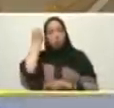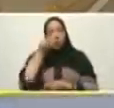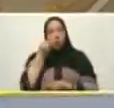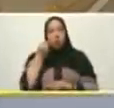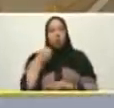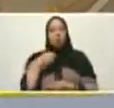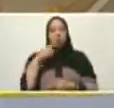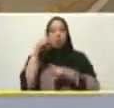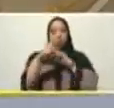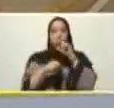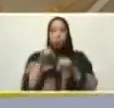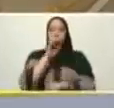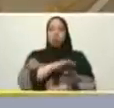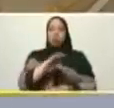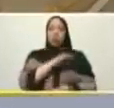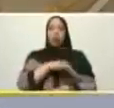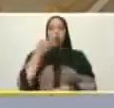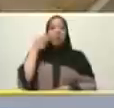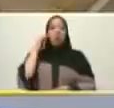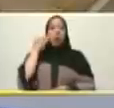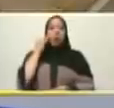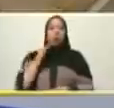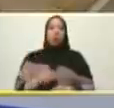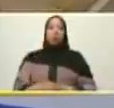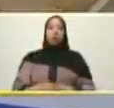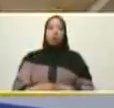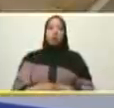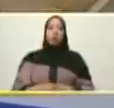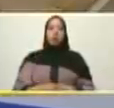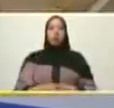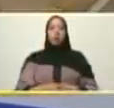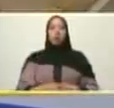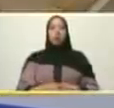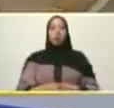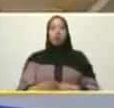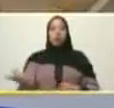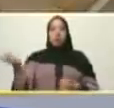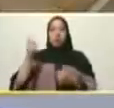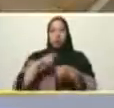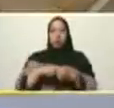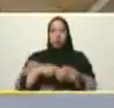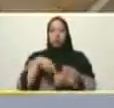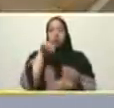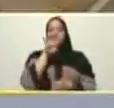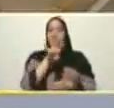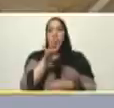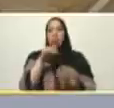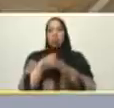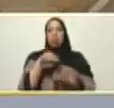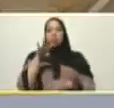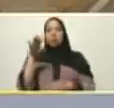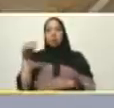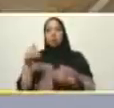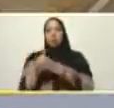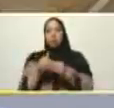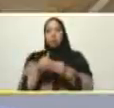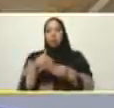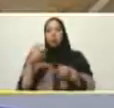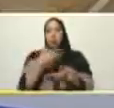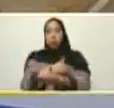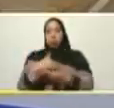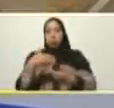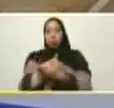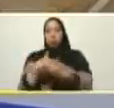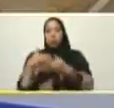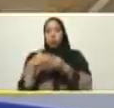redes sociales escuchen esto en tiempos en tiempos que ingresaban 54 mil 56 mil millones